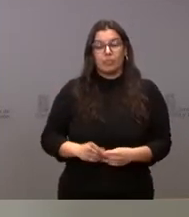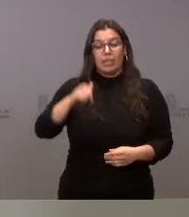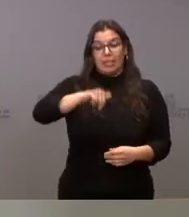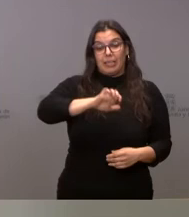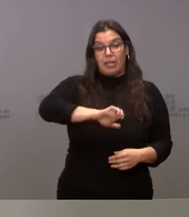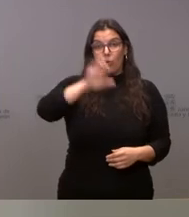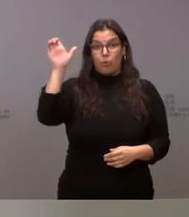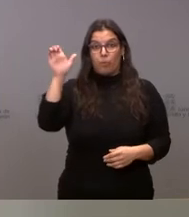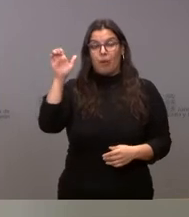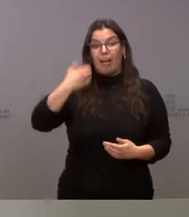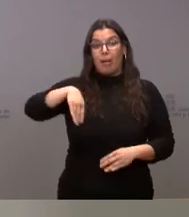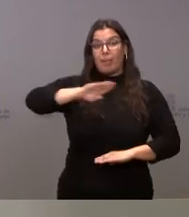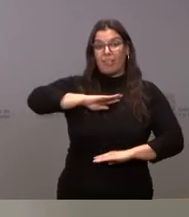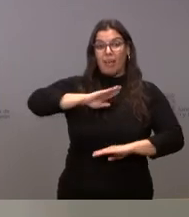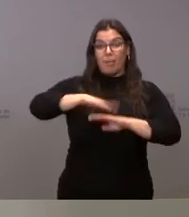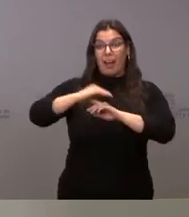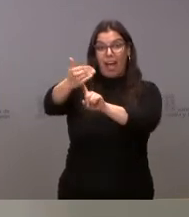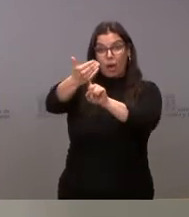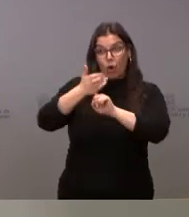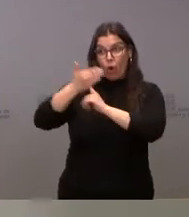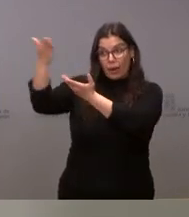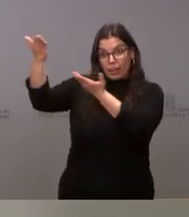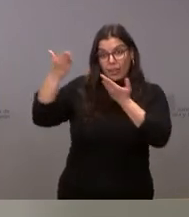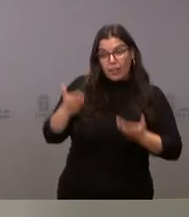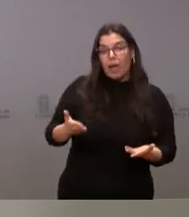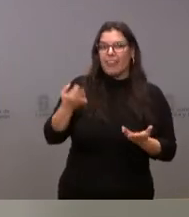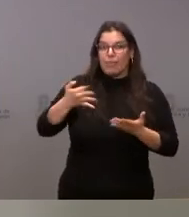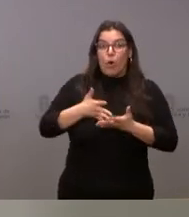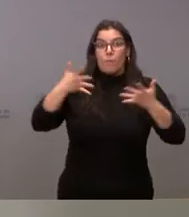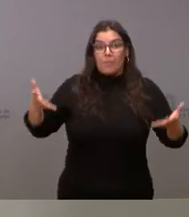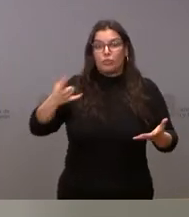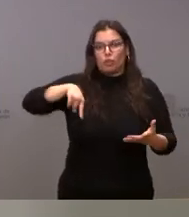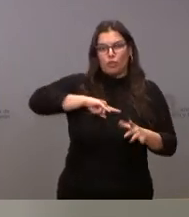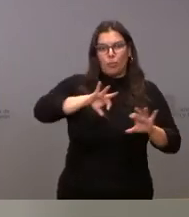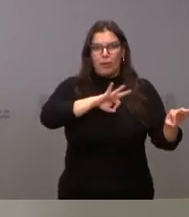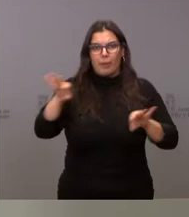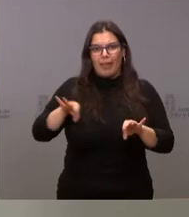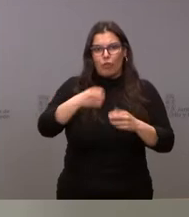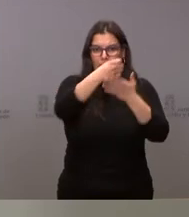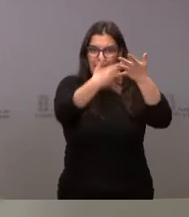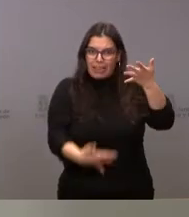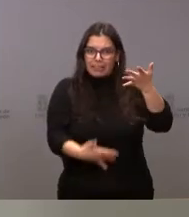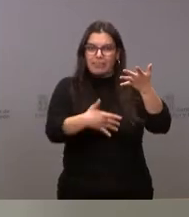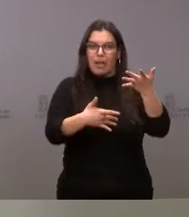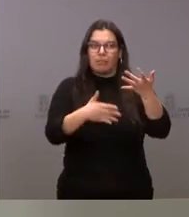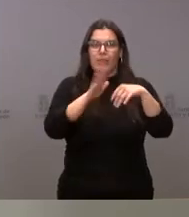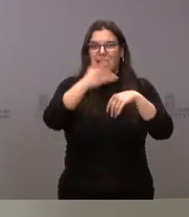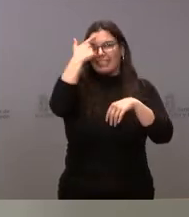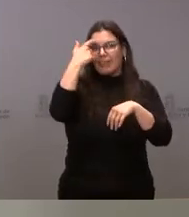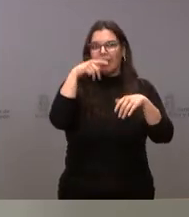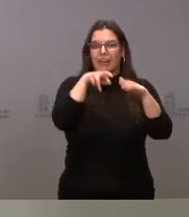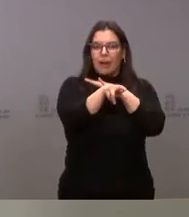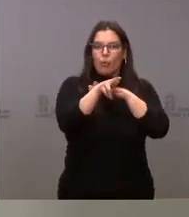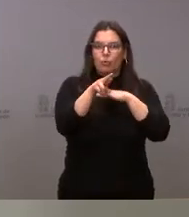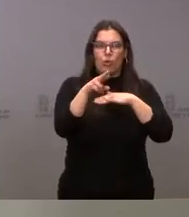toda la capacidad de acogida y estamos preparando un mapa de recursos residenciales en Castilla y León y lo estamos haciendo